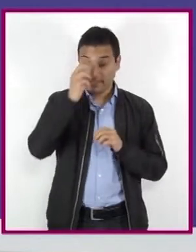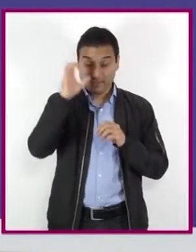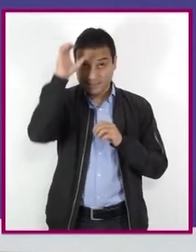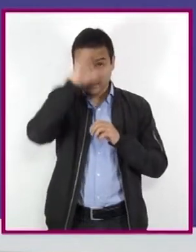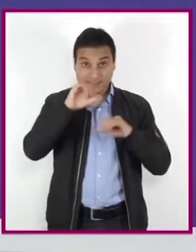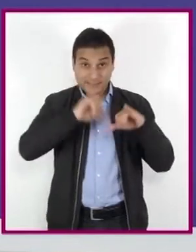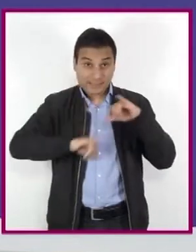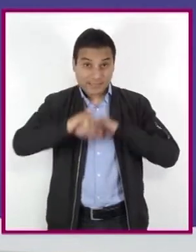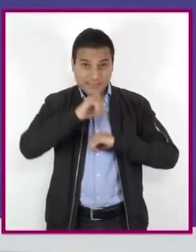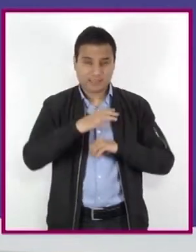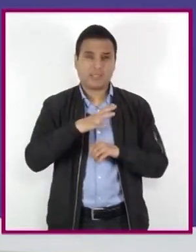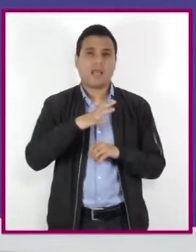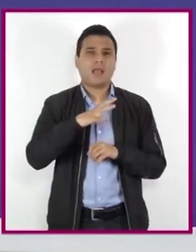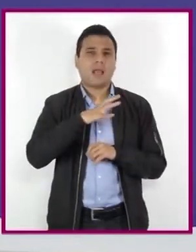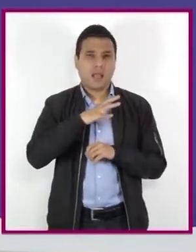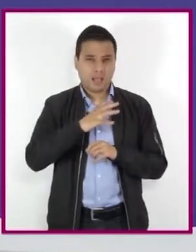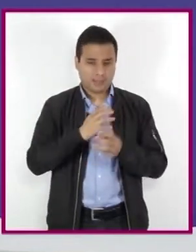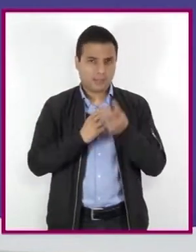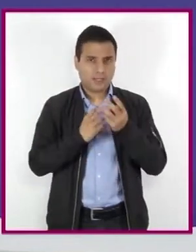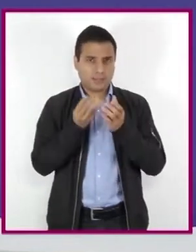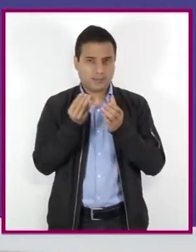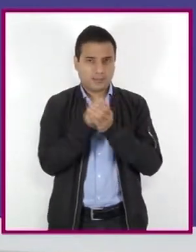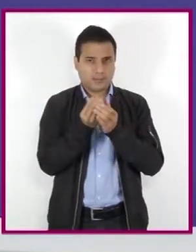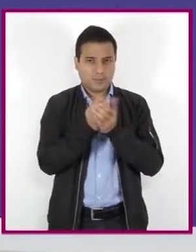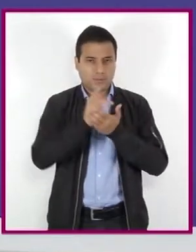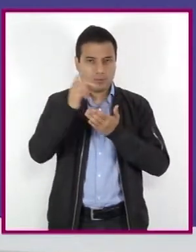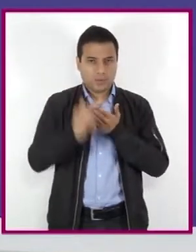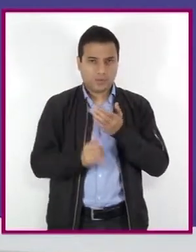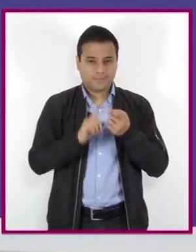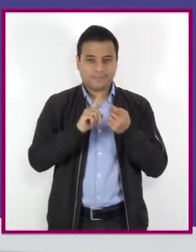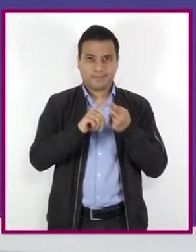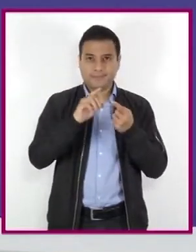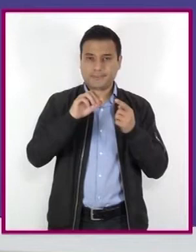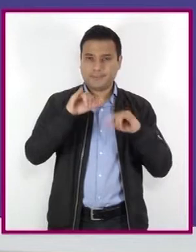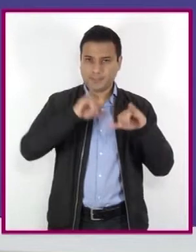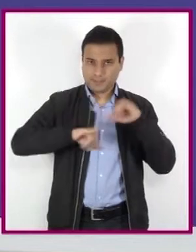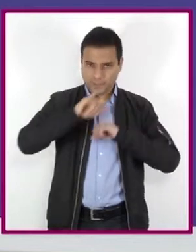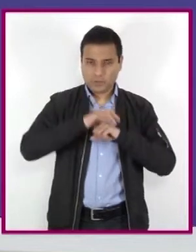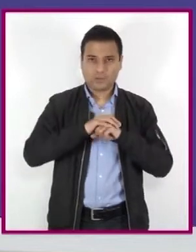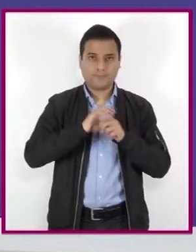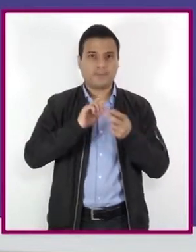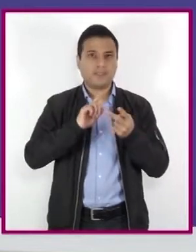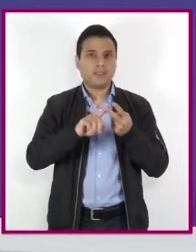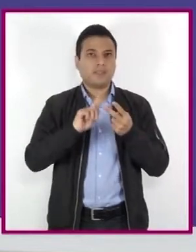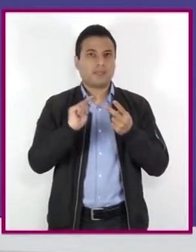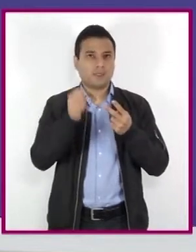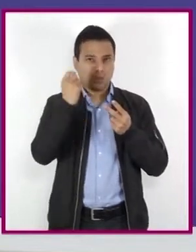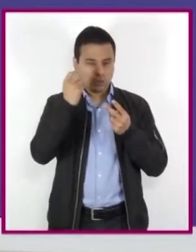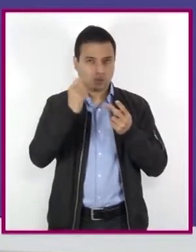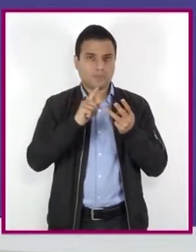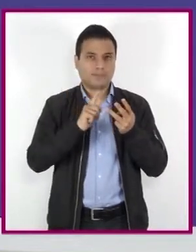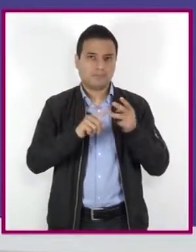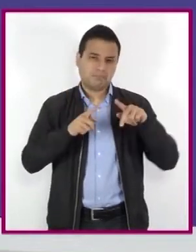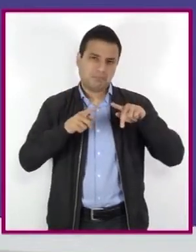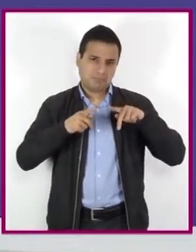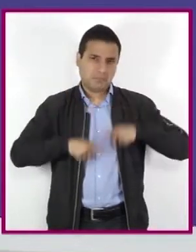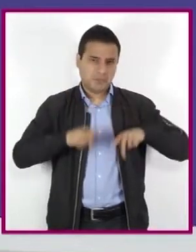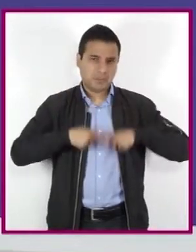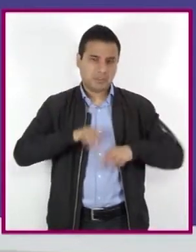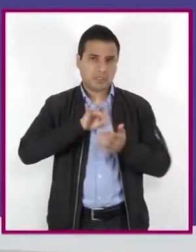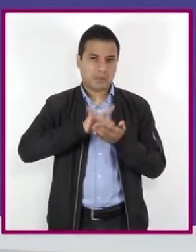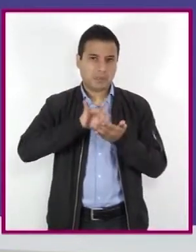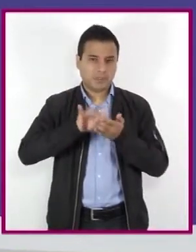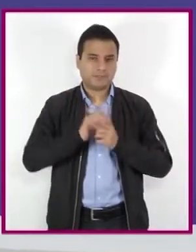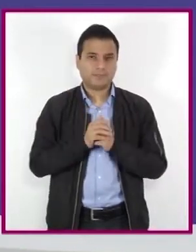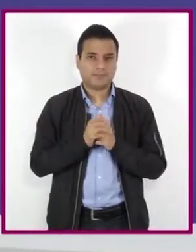existen tres tipos de proyectos, los científicos, los tecnológicos y los ciudadanos, y de acuerdo